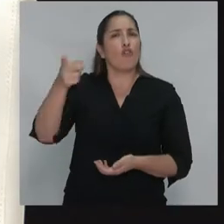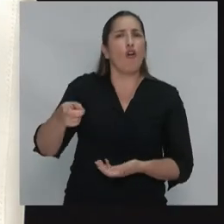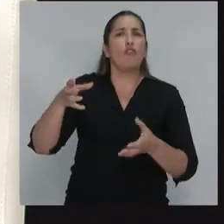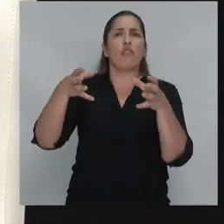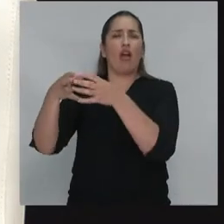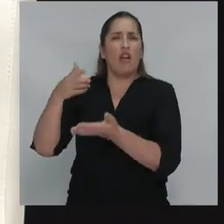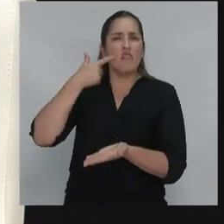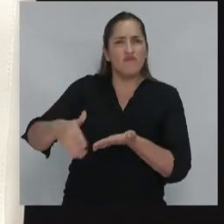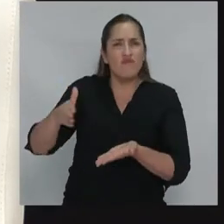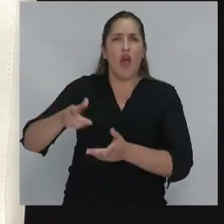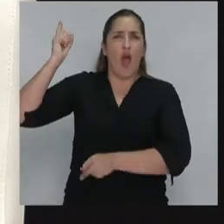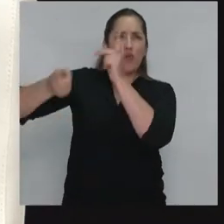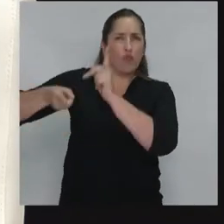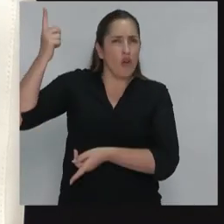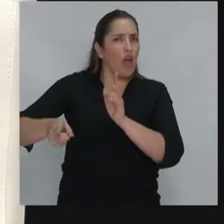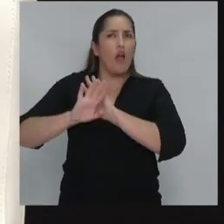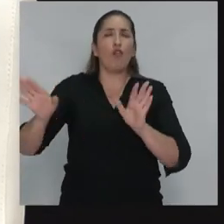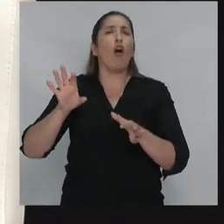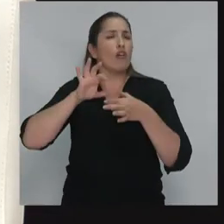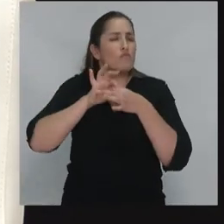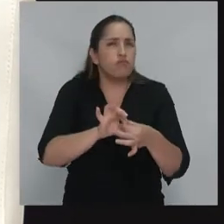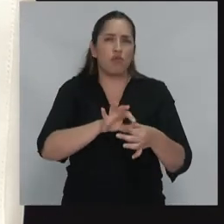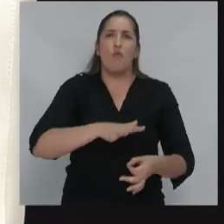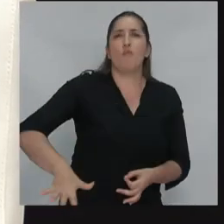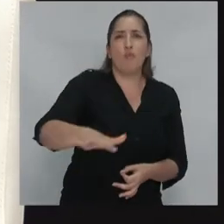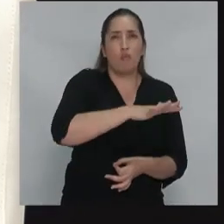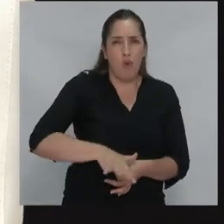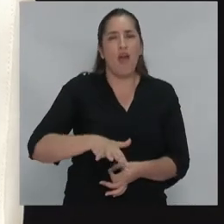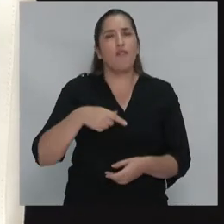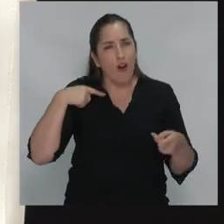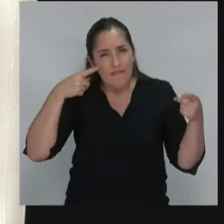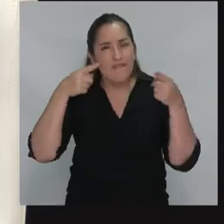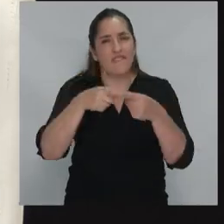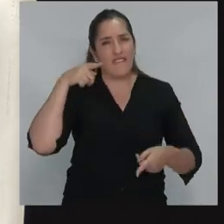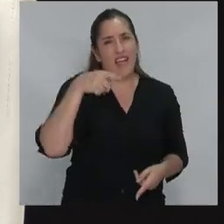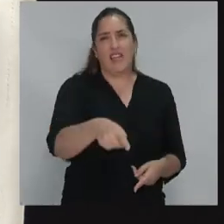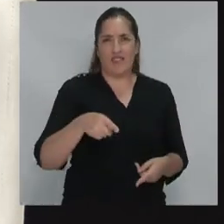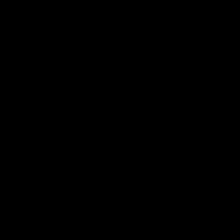internacional antifachista una verdadera internacional de los pueblos hacia allá vamos muchísimas gracias